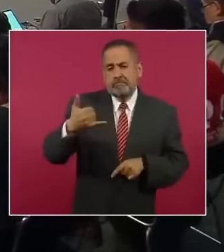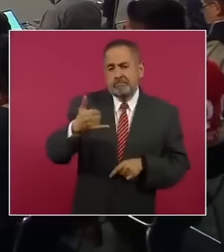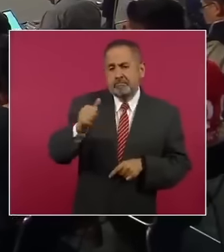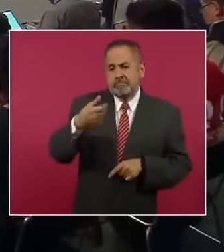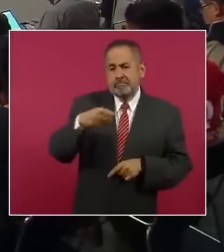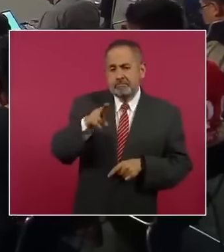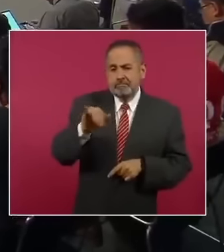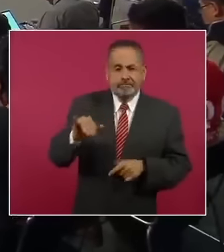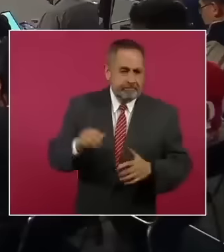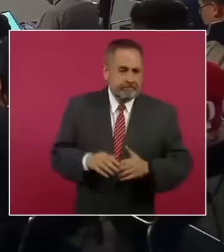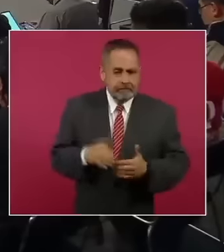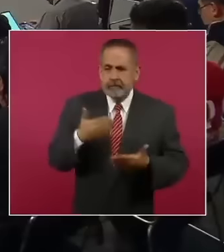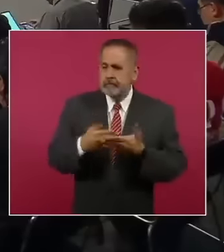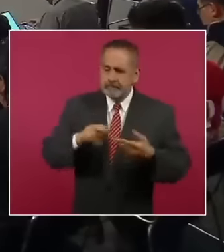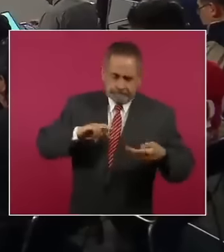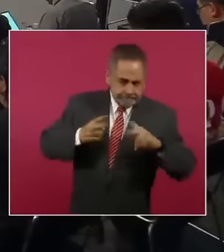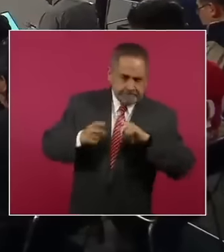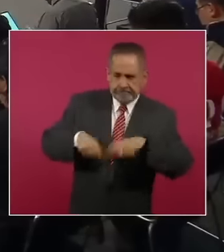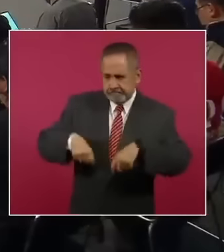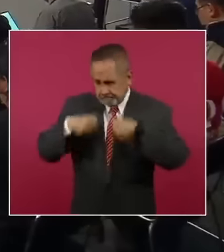Todo esto es justicia.